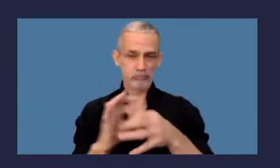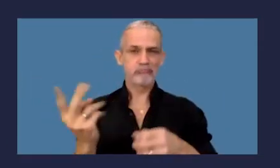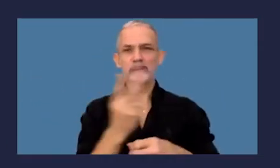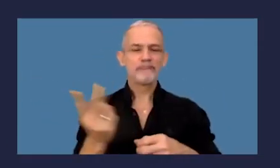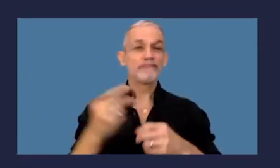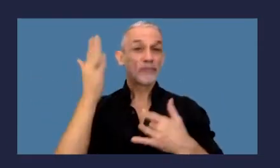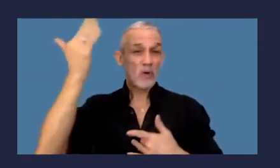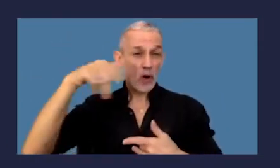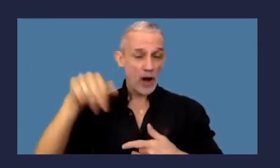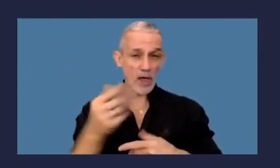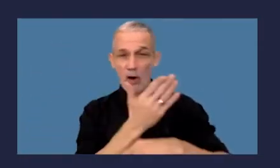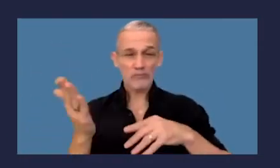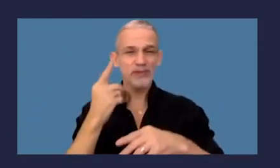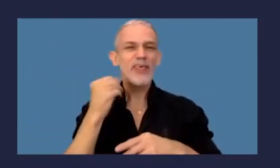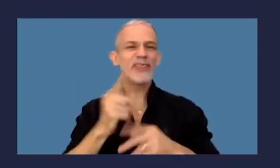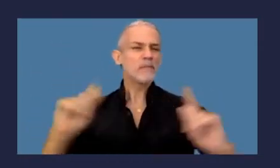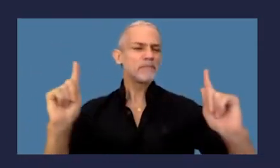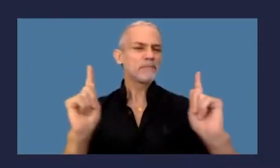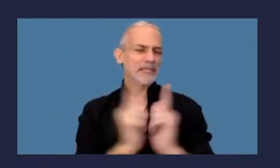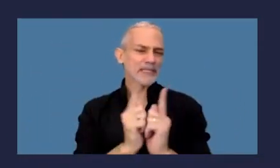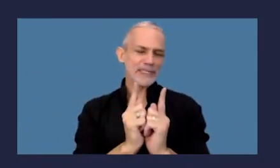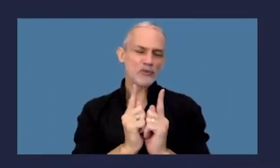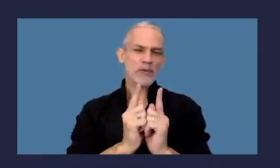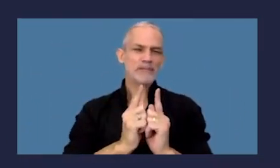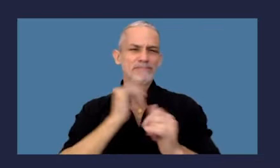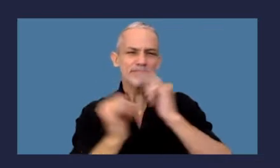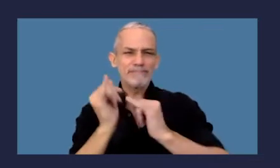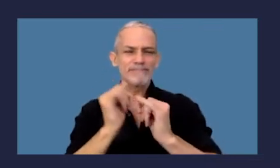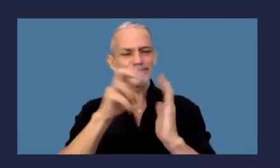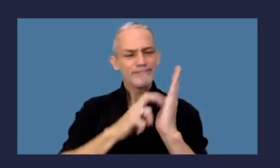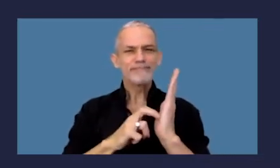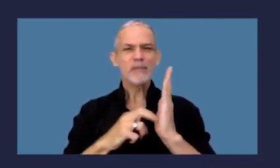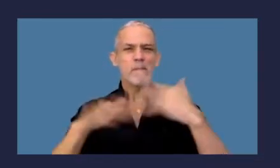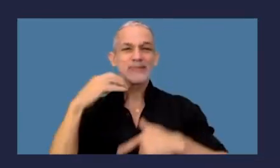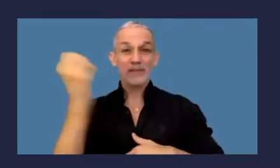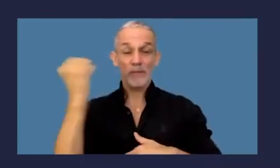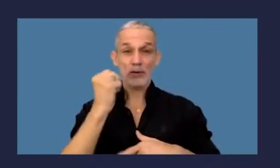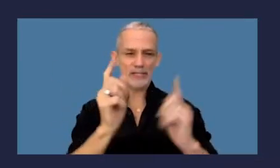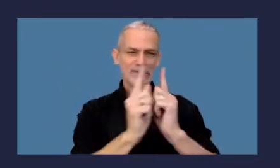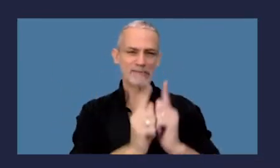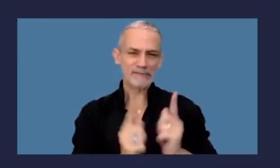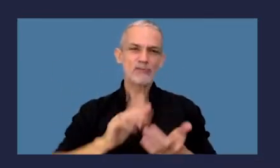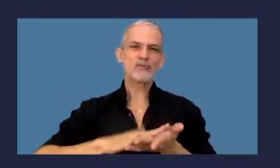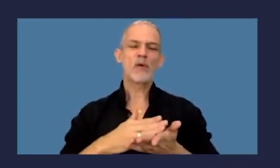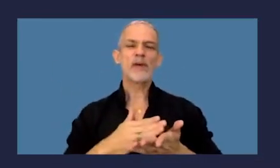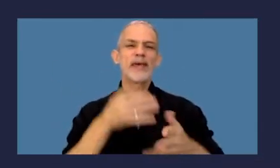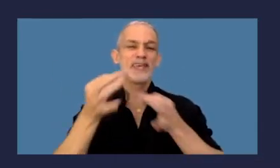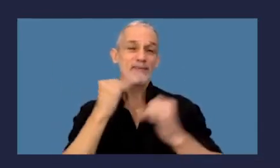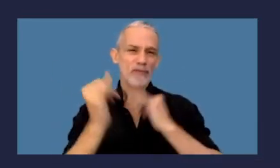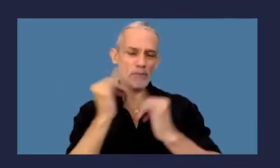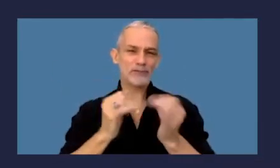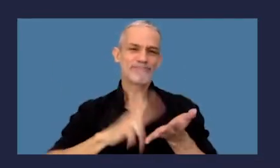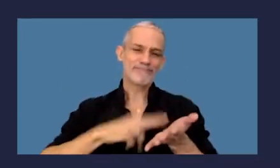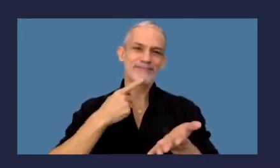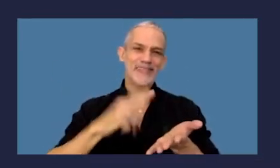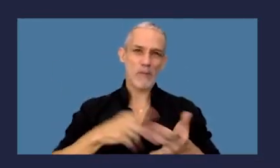jornada como siempre con el resumen y de las noticias más destacadas mensuales que realiza como siempre nuestra compañera y la